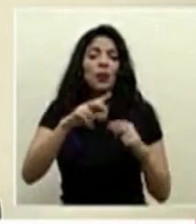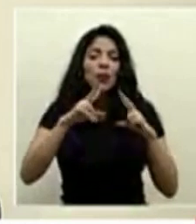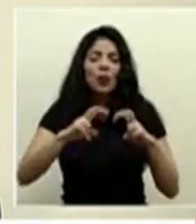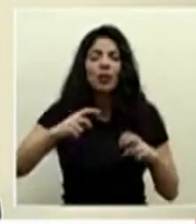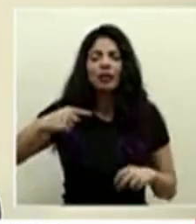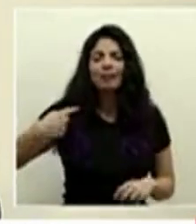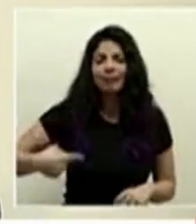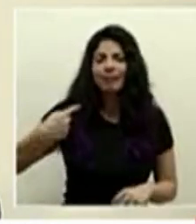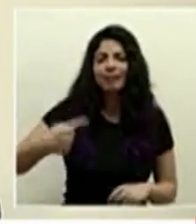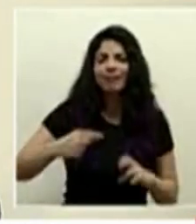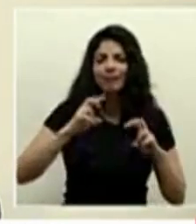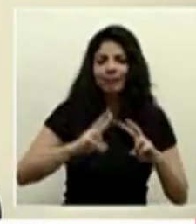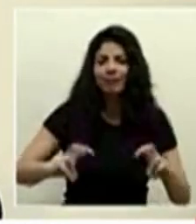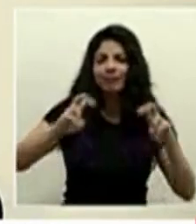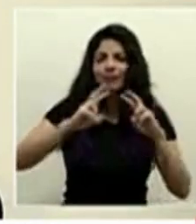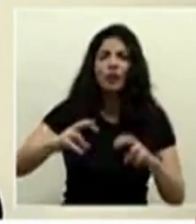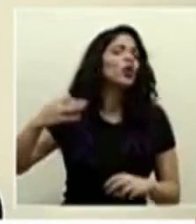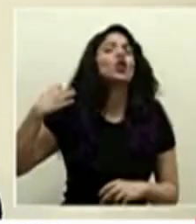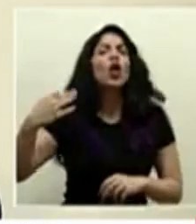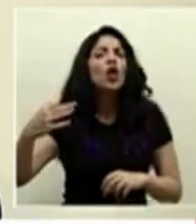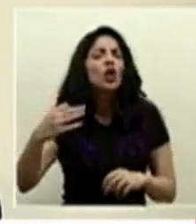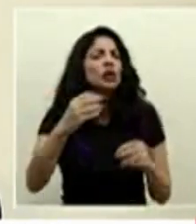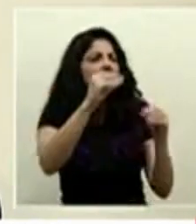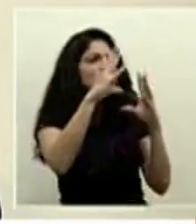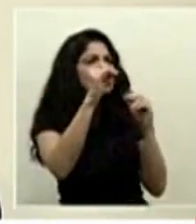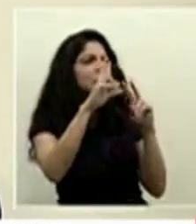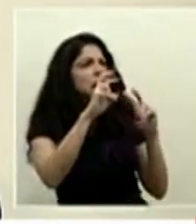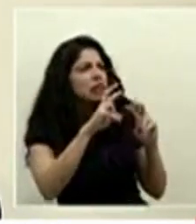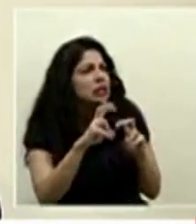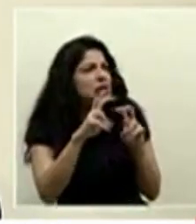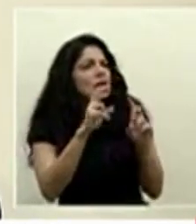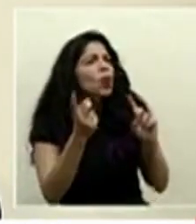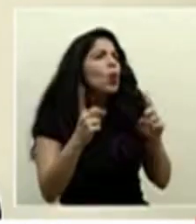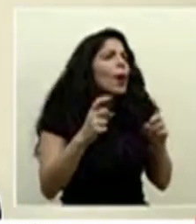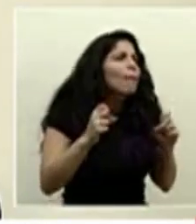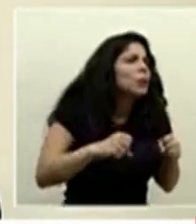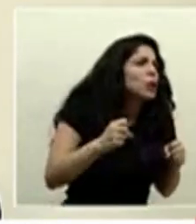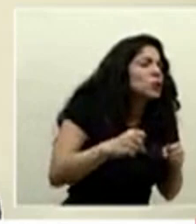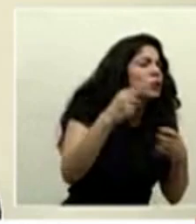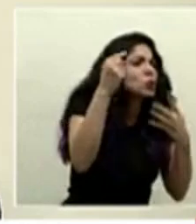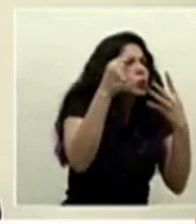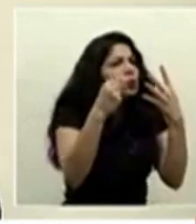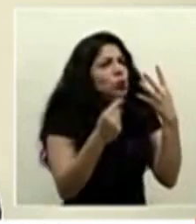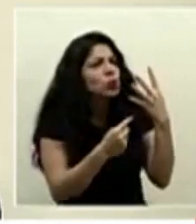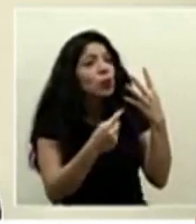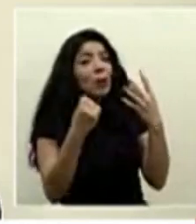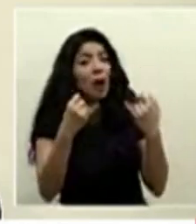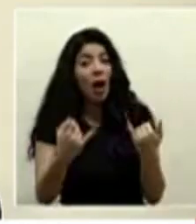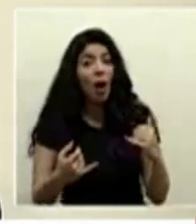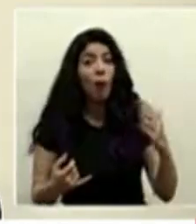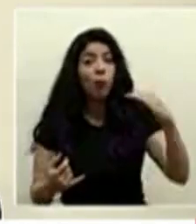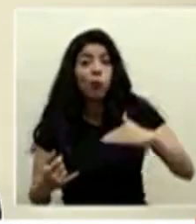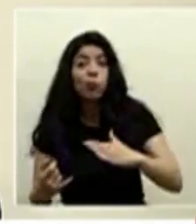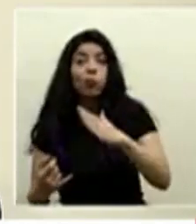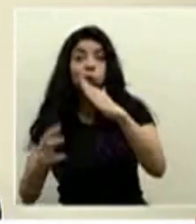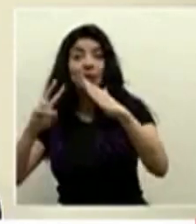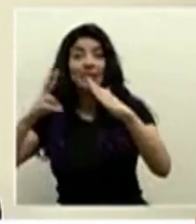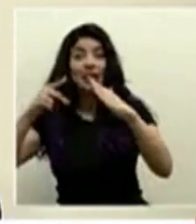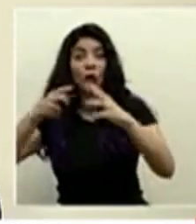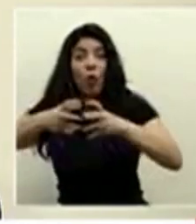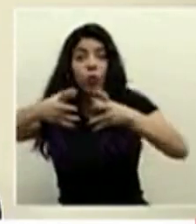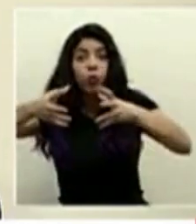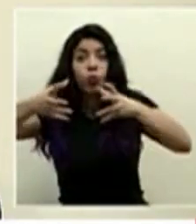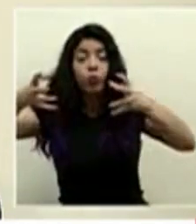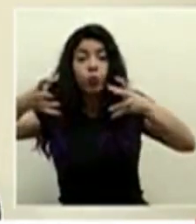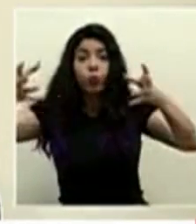constante en donde estamos todos los días viendo los datos viendo las posibilidades pero definitivamente en medio de una segunda ola y con esta cantidad